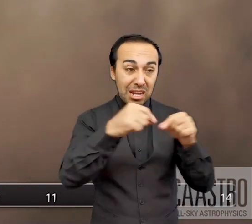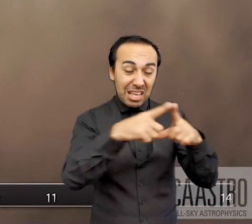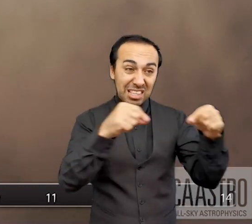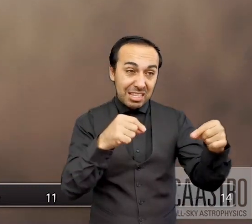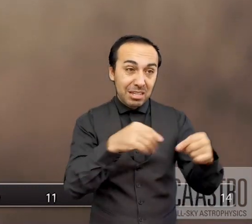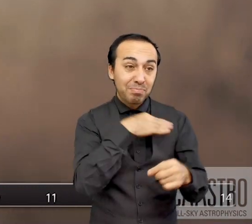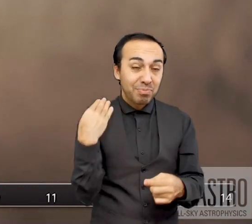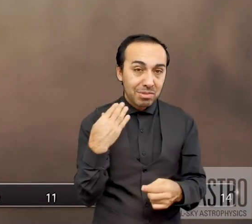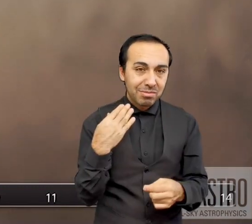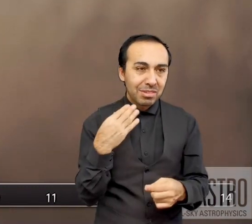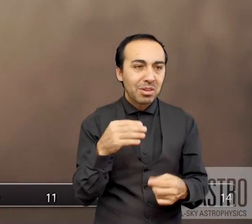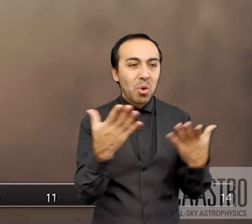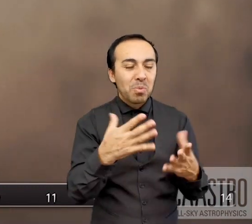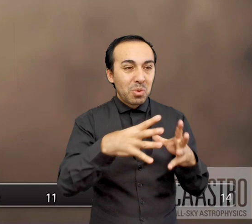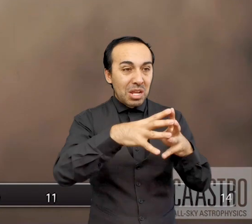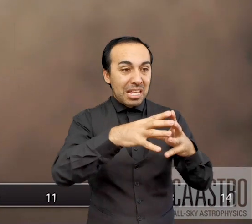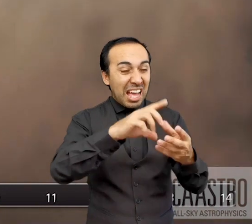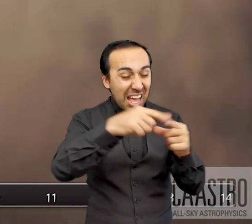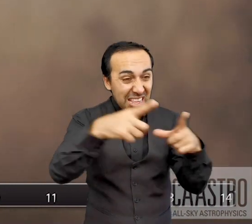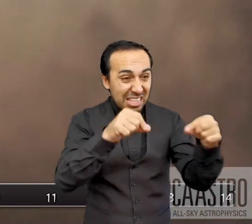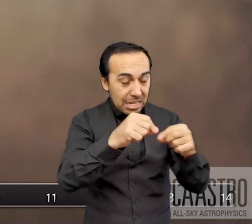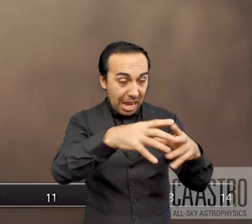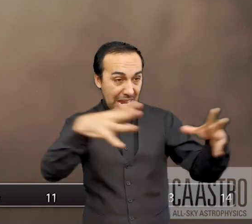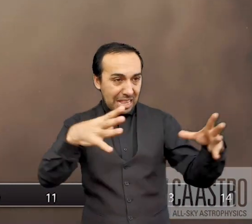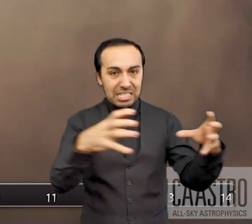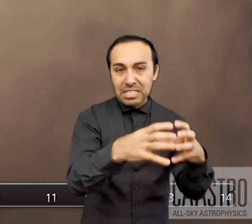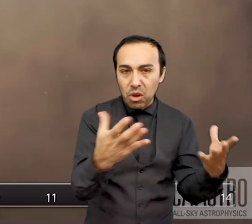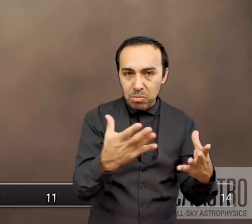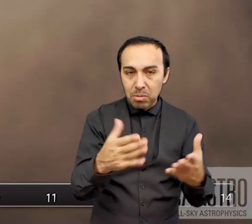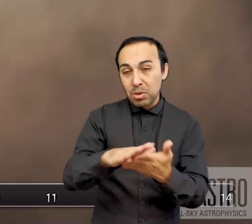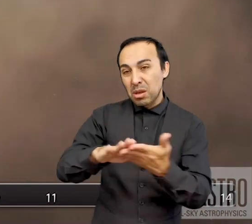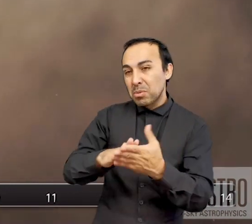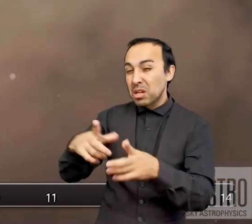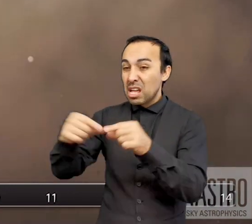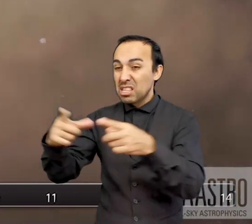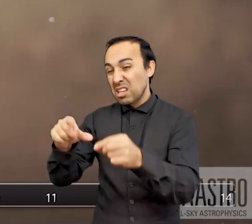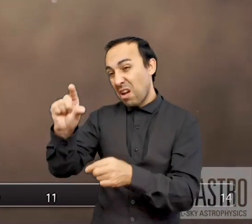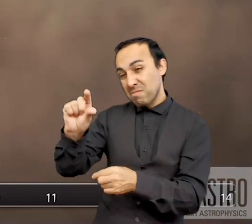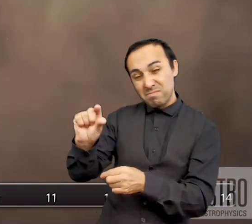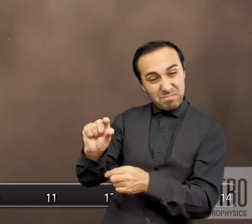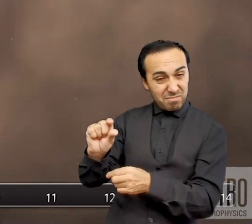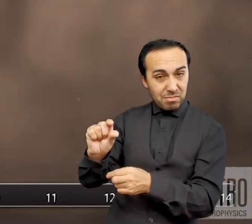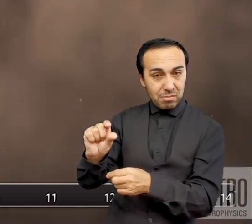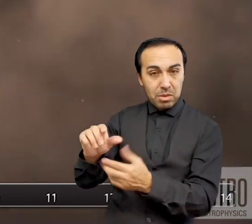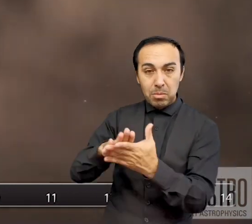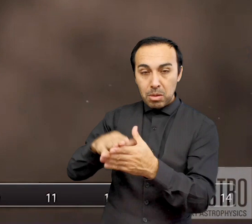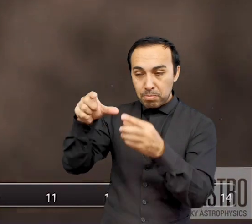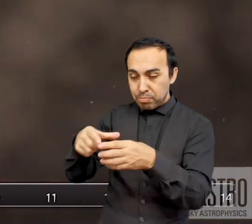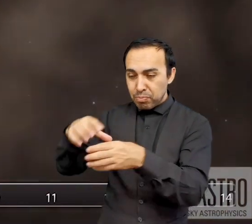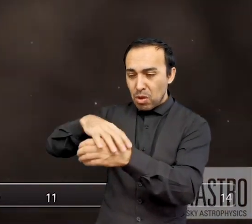la masa de la estrella. En el caso de las estrellas de baja masa y masa intermedia, las capas externas forman una